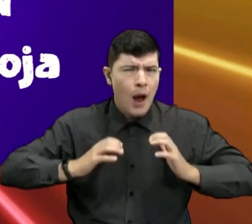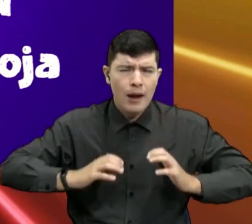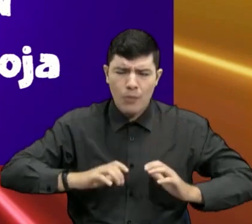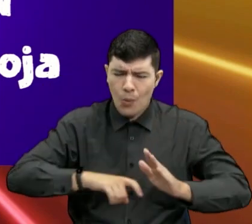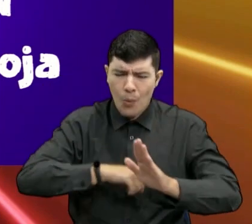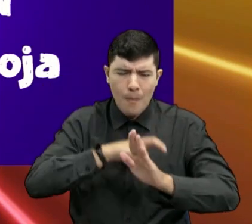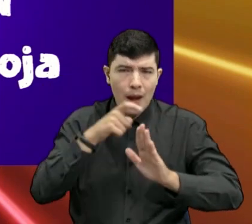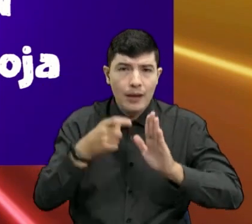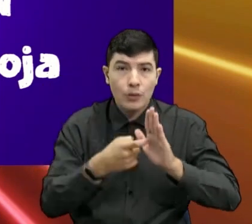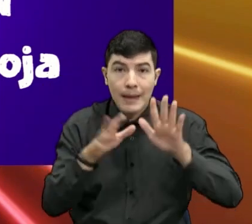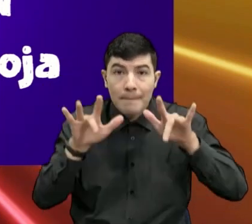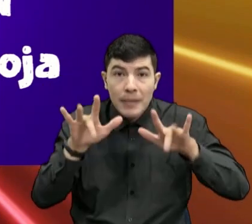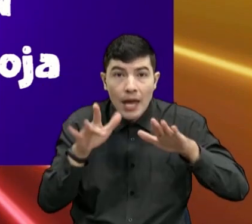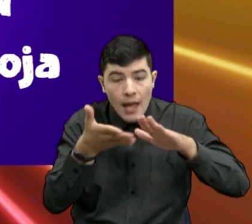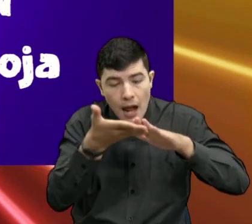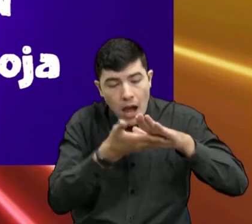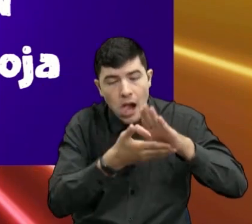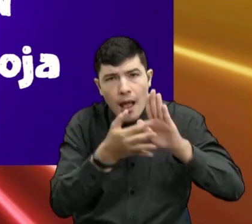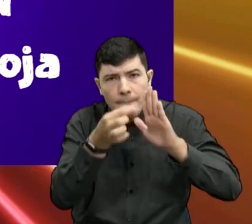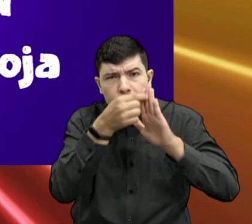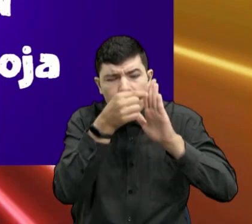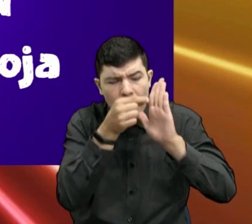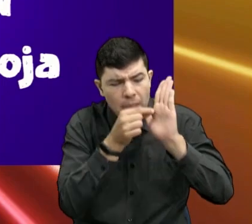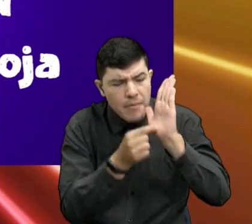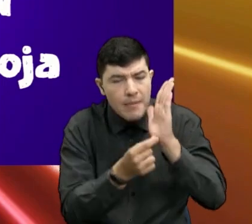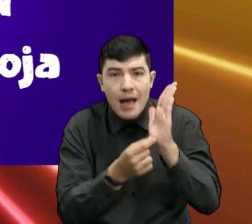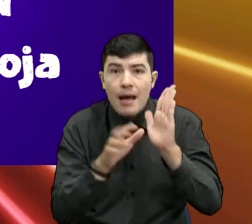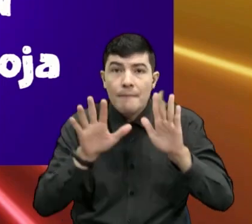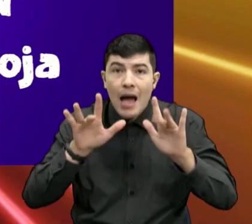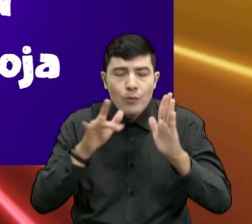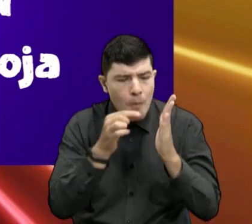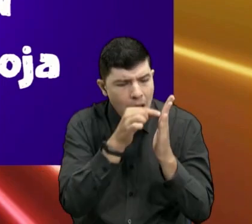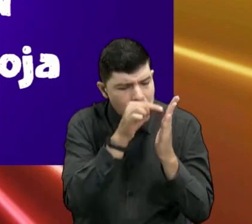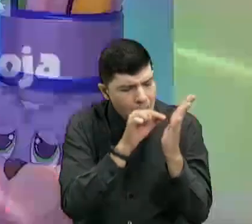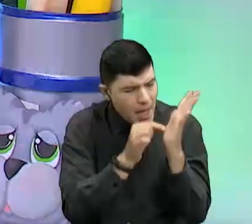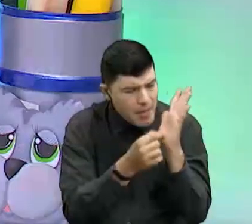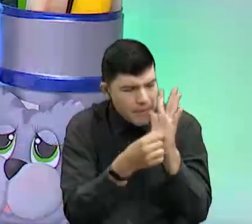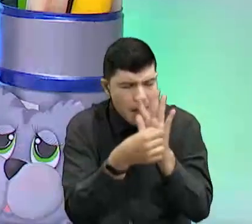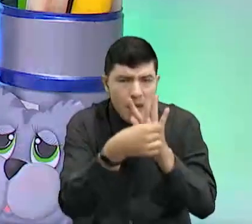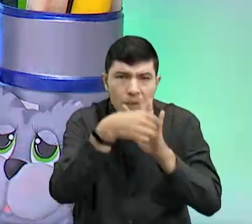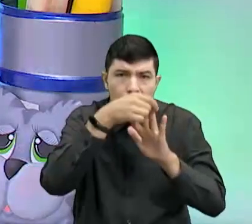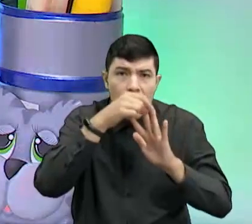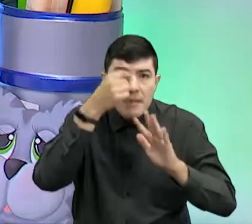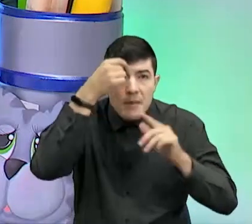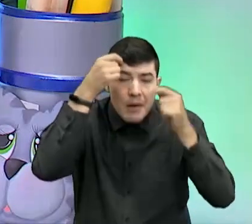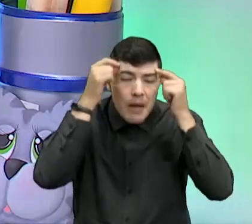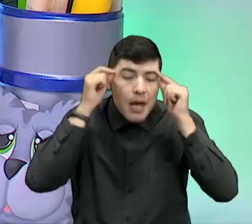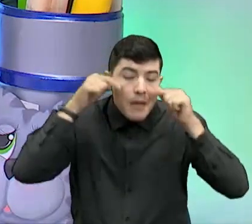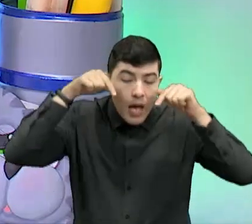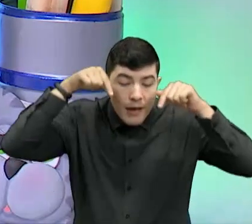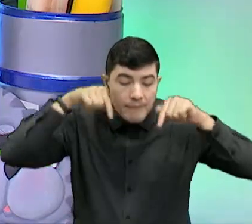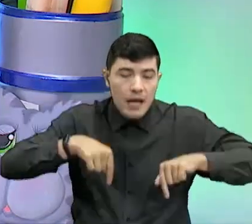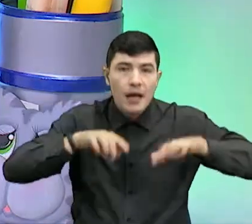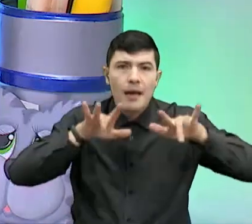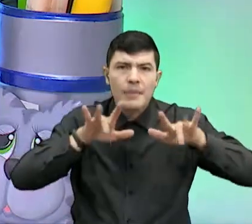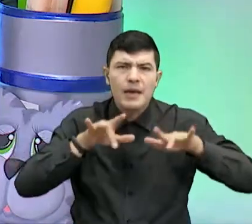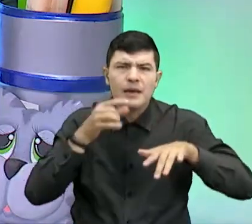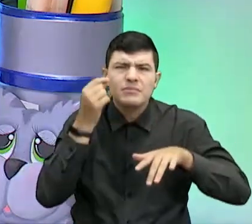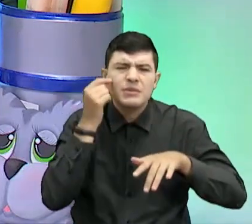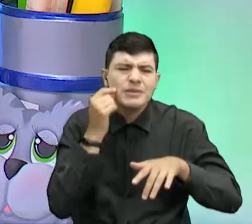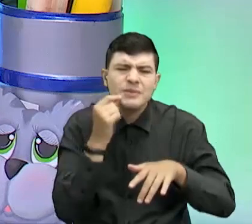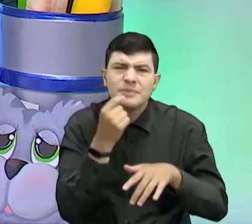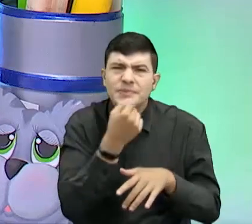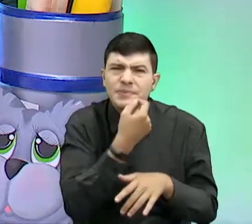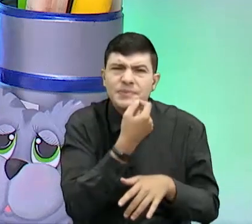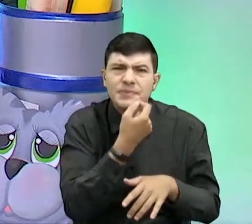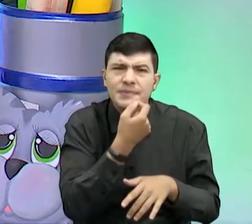Así es. Es progresivo. Así. ¿Desde la cabeza? Desde la cabeza hasta la planta de los pies. Unas manchitas. Tengo